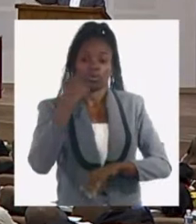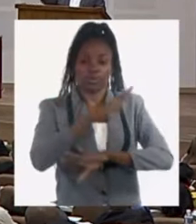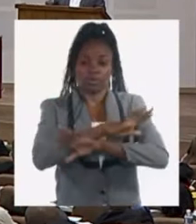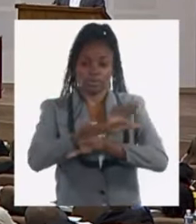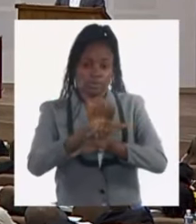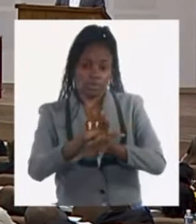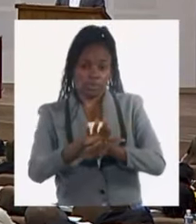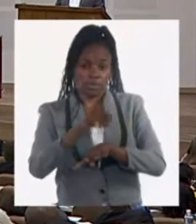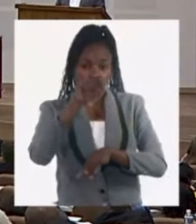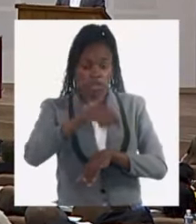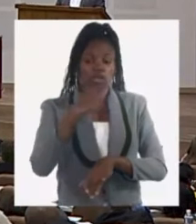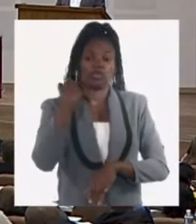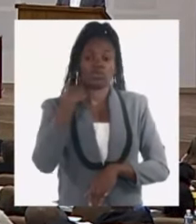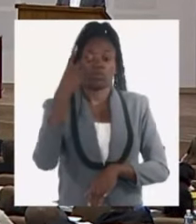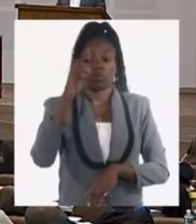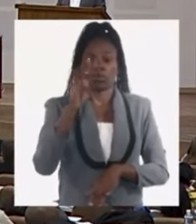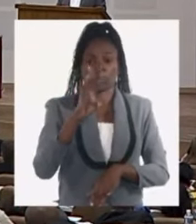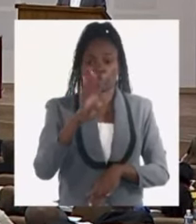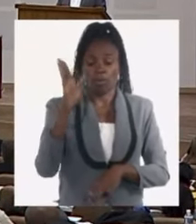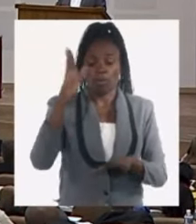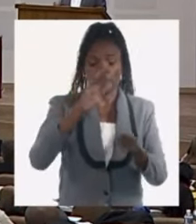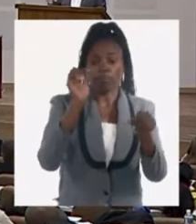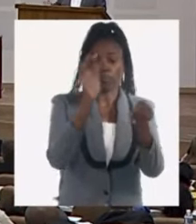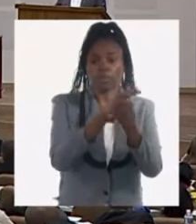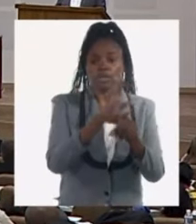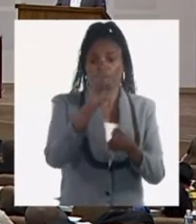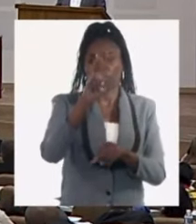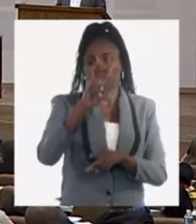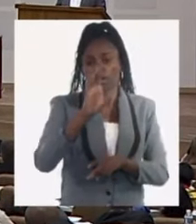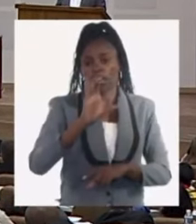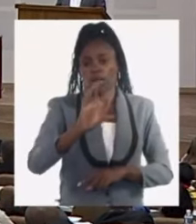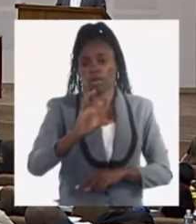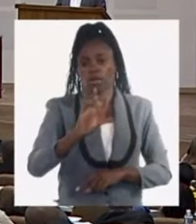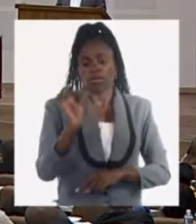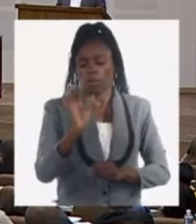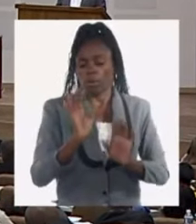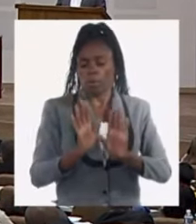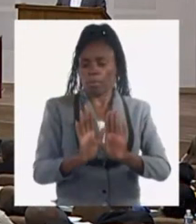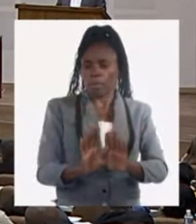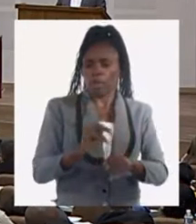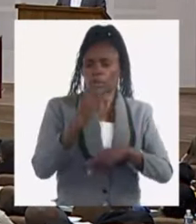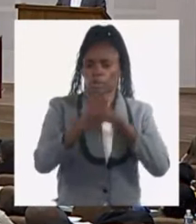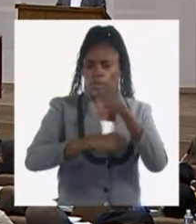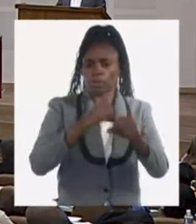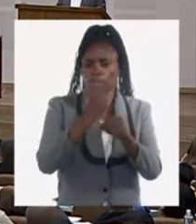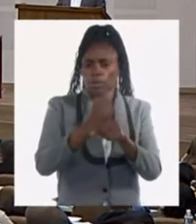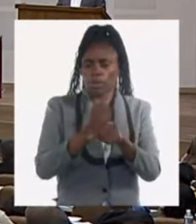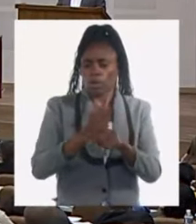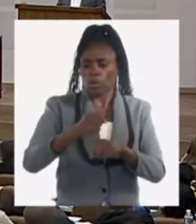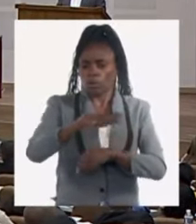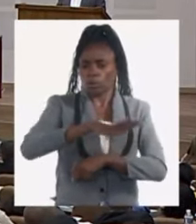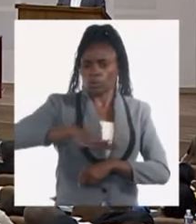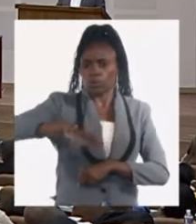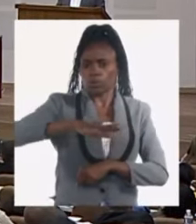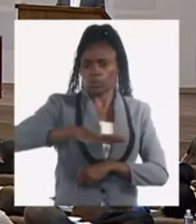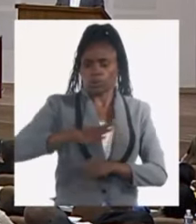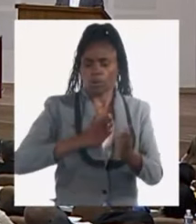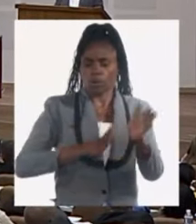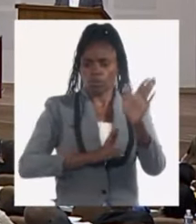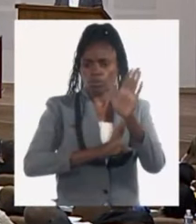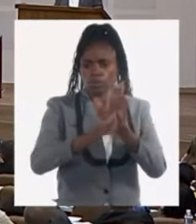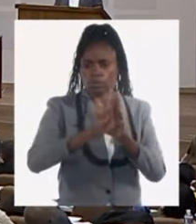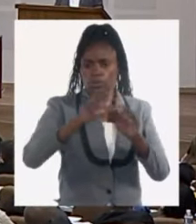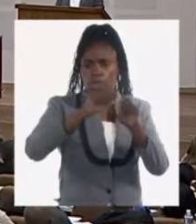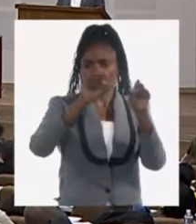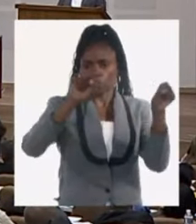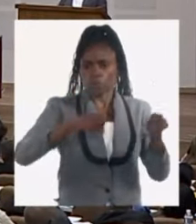bueno ahora en el 2024 entra la de Villa Clara y bueno no se han detenido tampoco las acciones en los barrios que ha permitido avanzar en la urbanización infraestructura